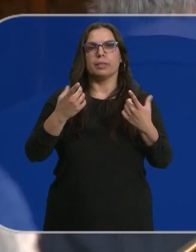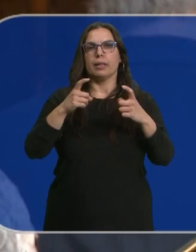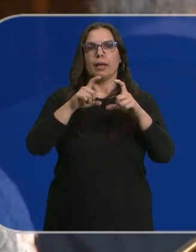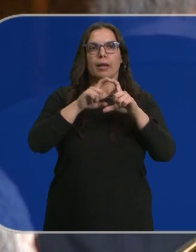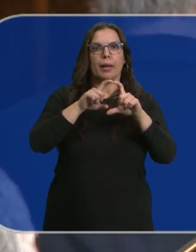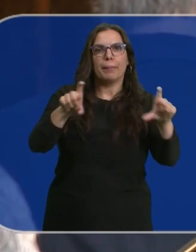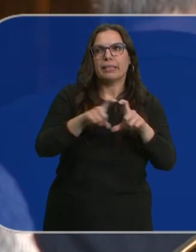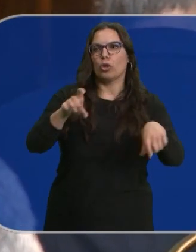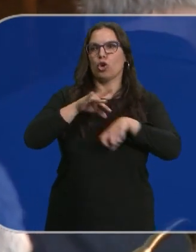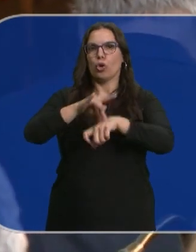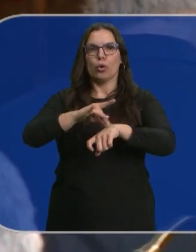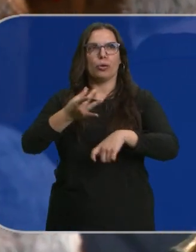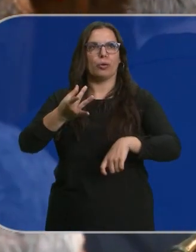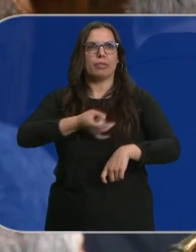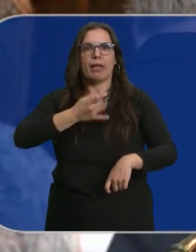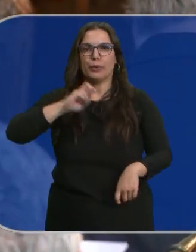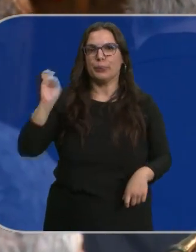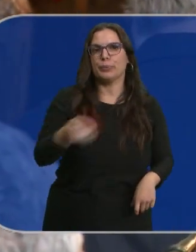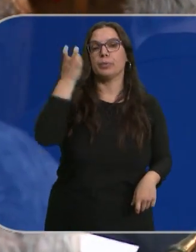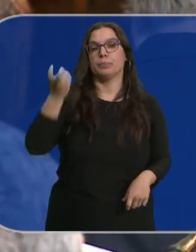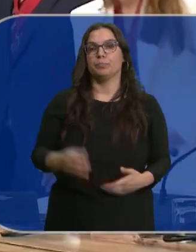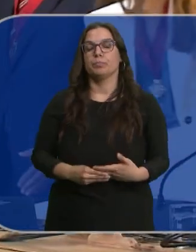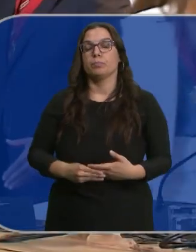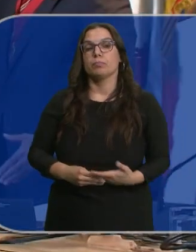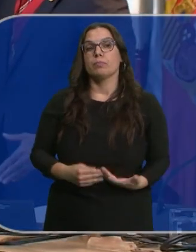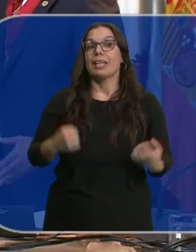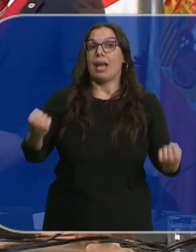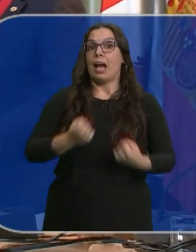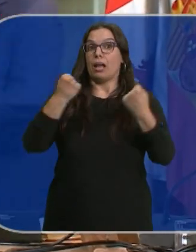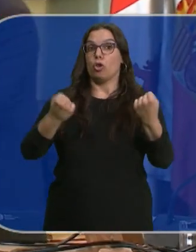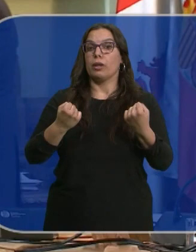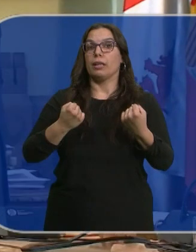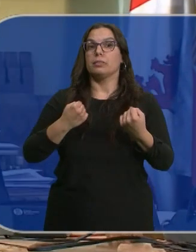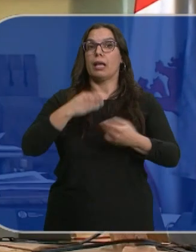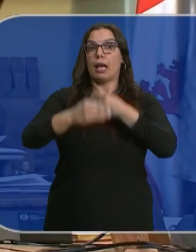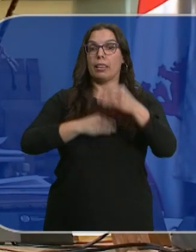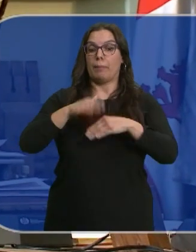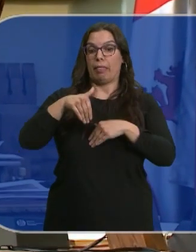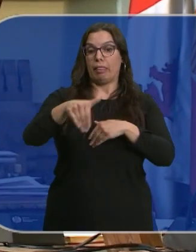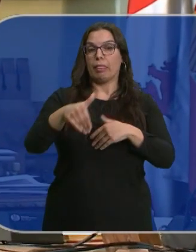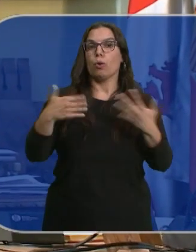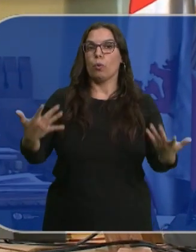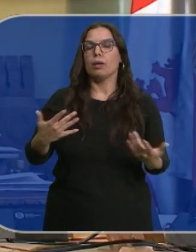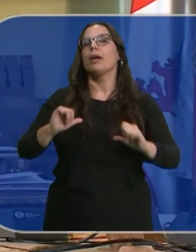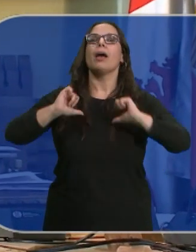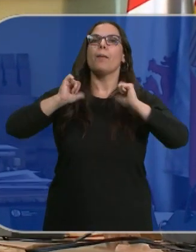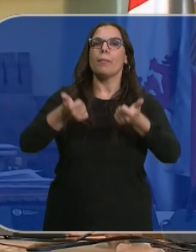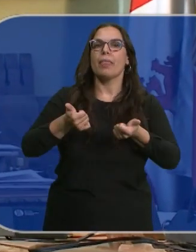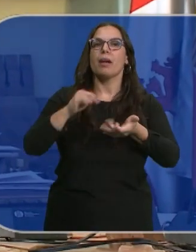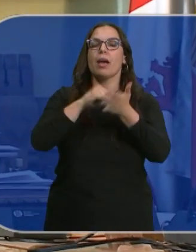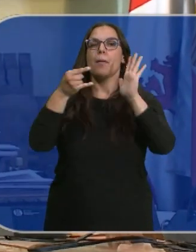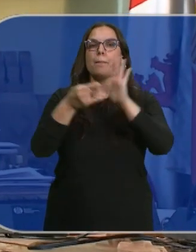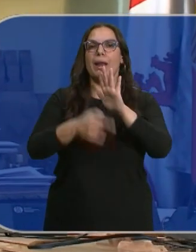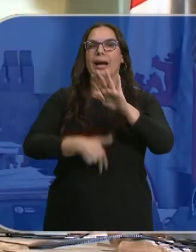agentes económicos. Y bueno, pues tenemos una serie de acciones a cometer en el corto, como es iniciar la modificación del Plan